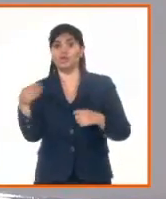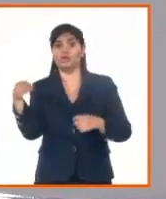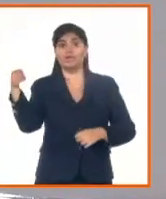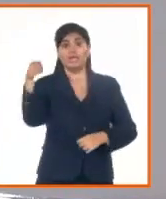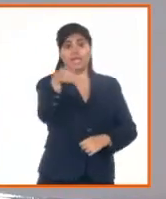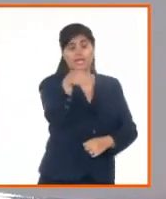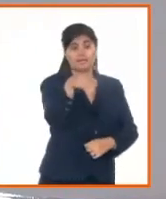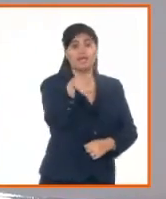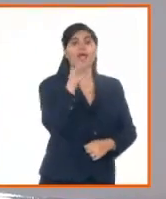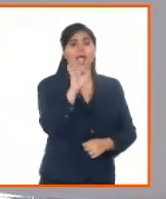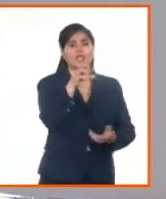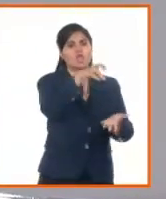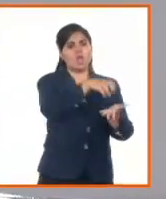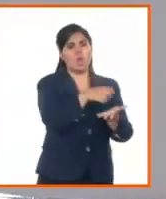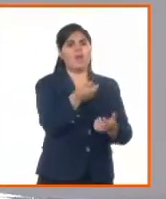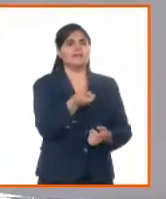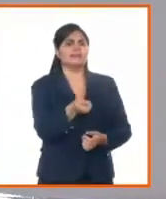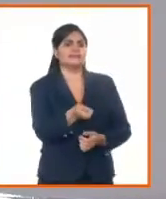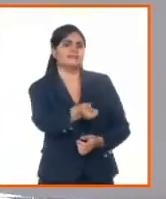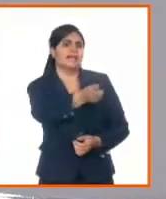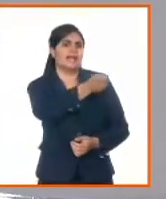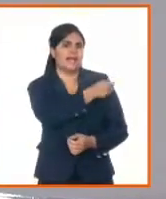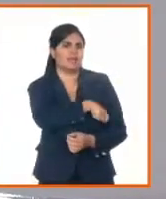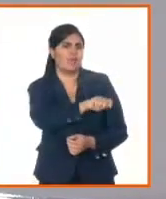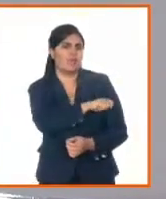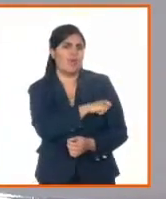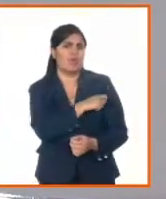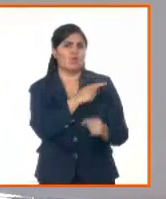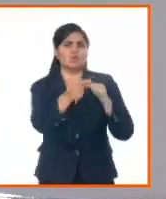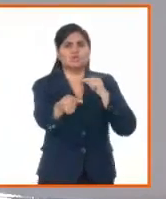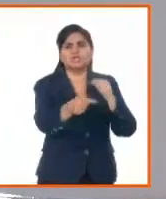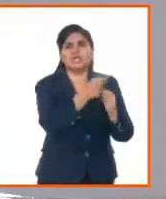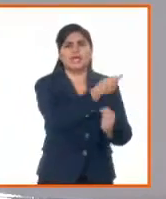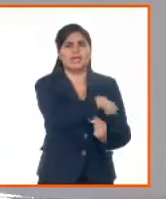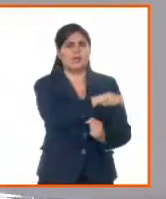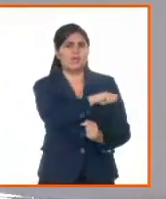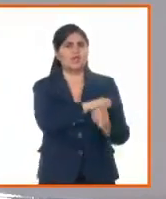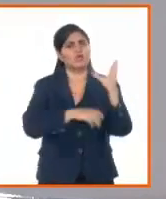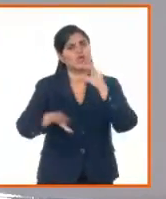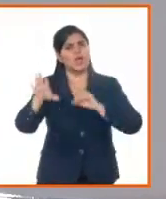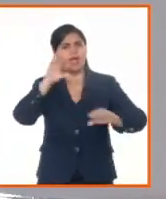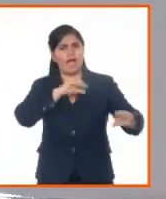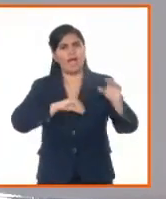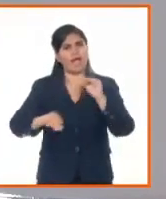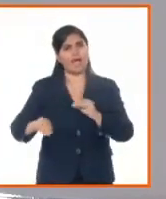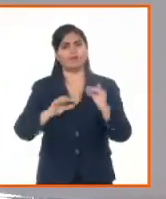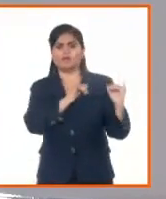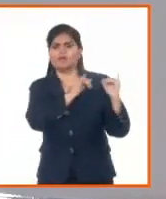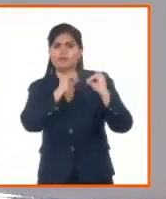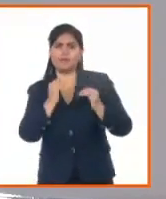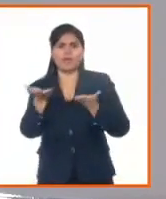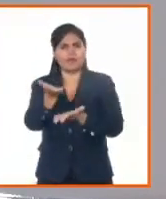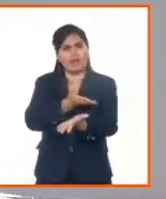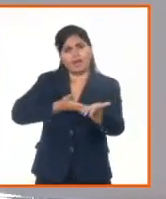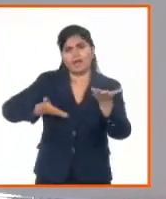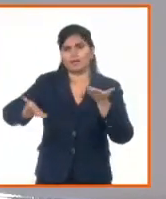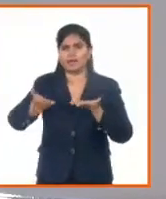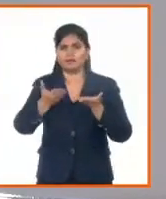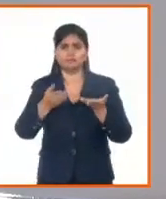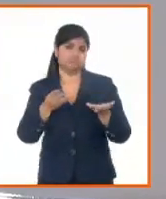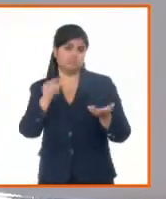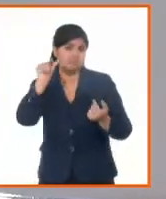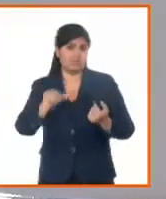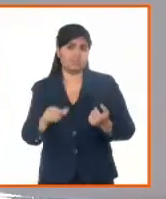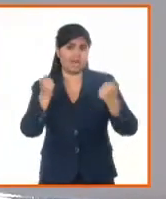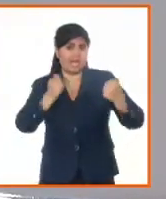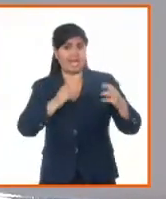prestación de servicios, intercambiando con los usuarios, con nuestro personal, porque eso también nos tributa y nos